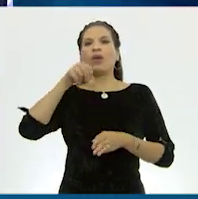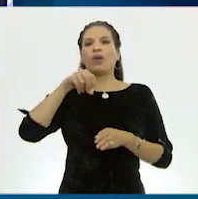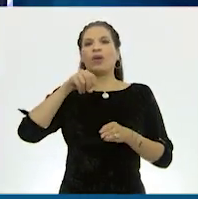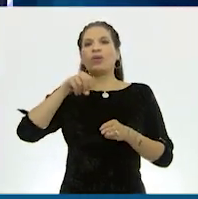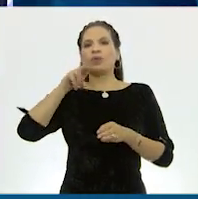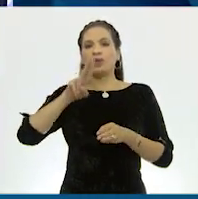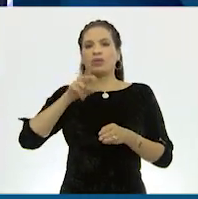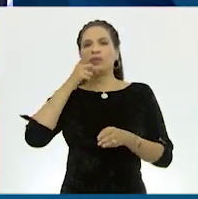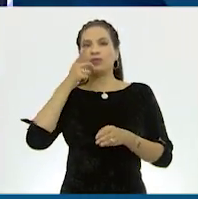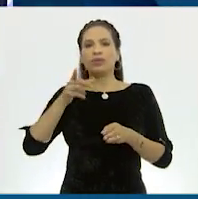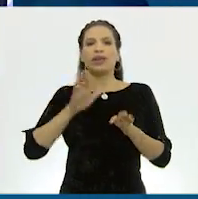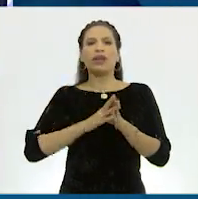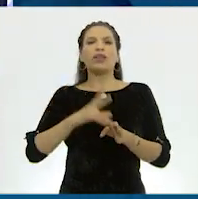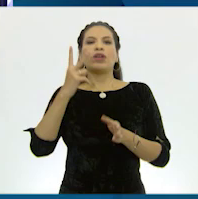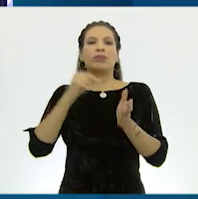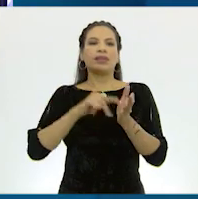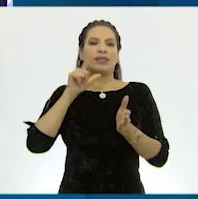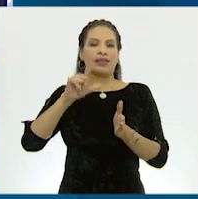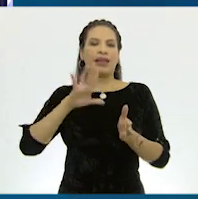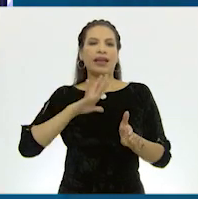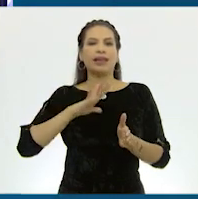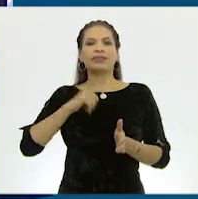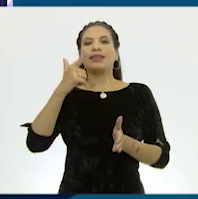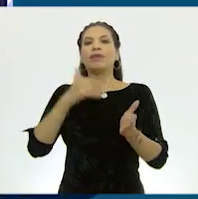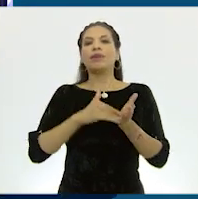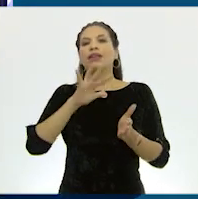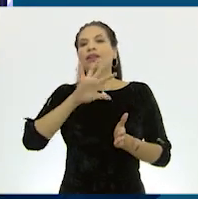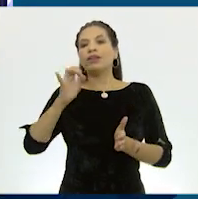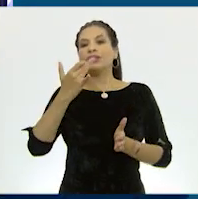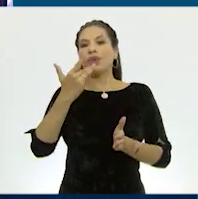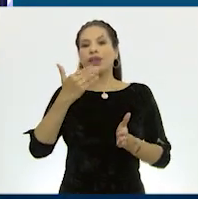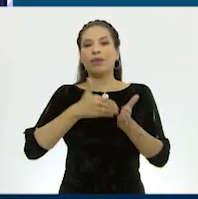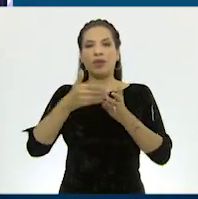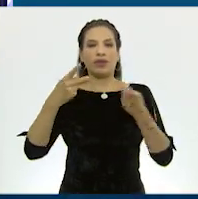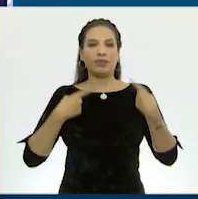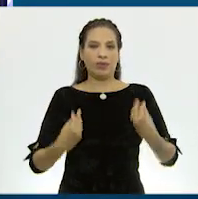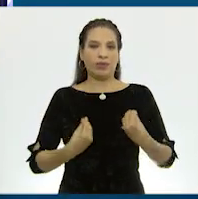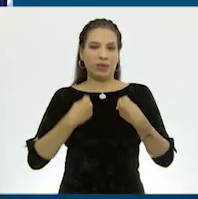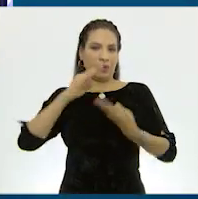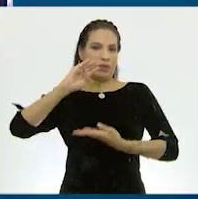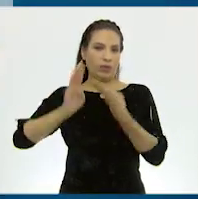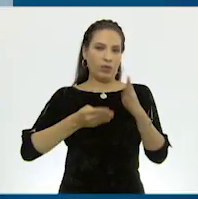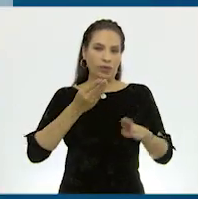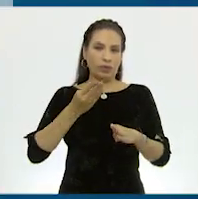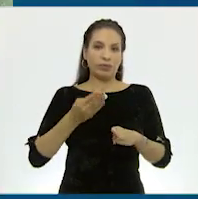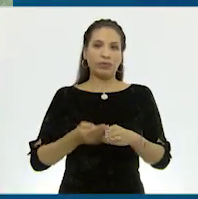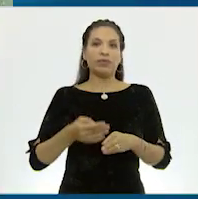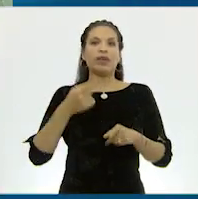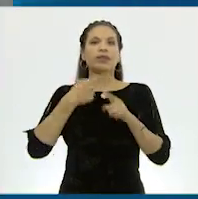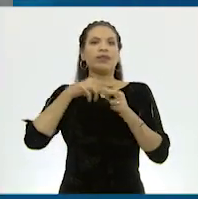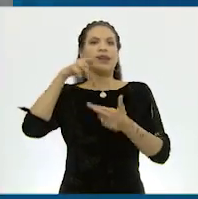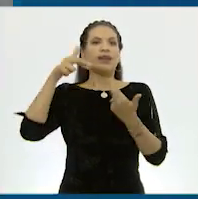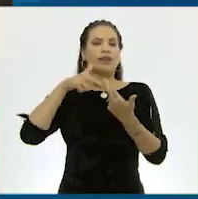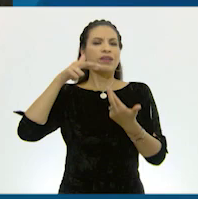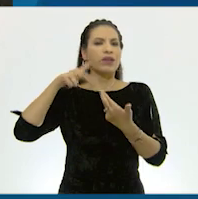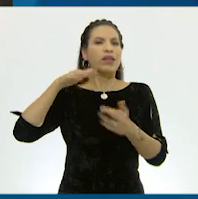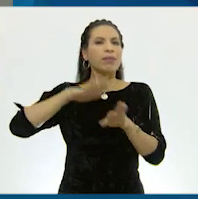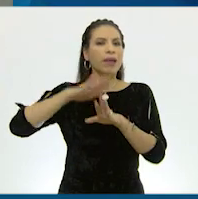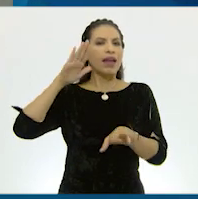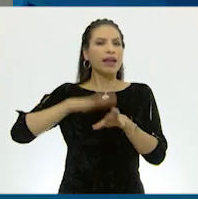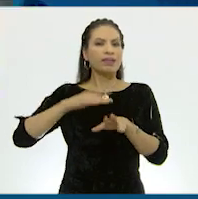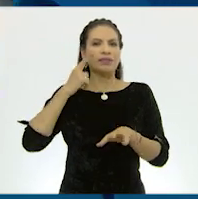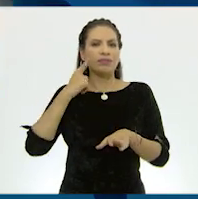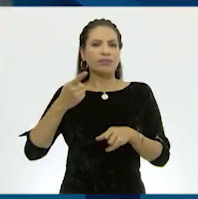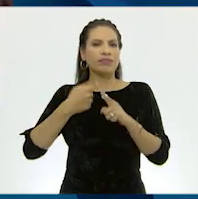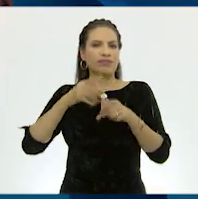Unidas, en 2017 había 7.550 millones de habitantes en el mundo. Las regiones con mayor población